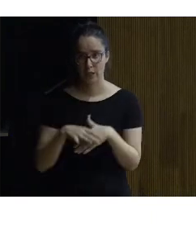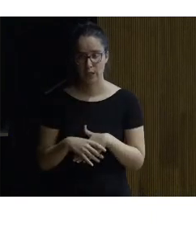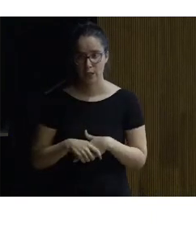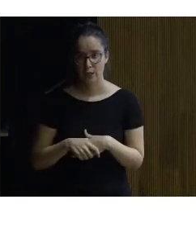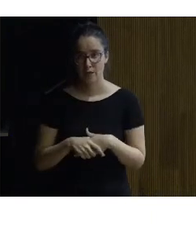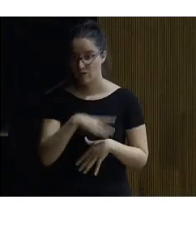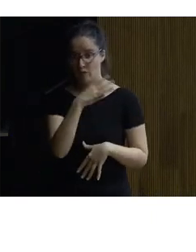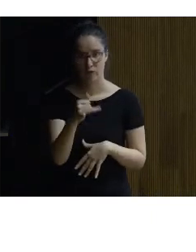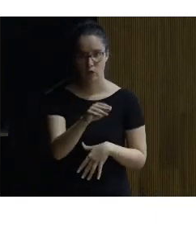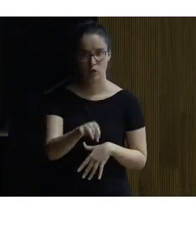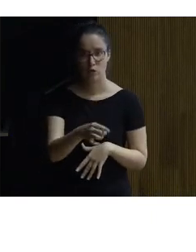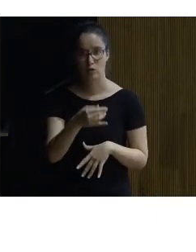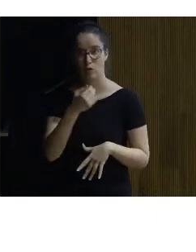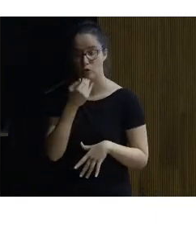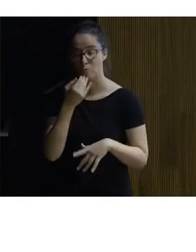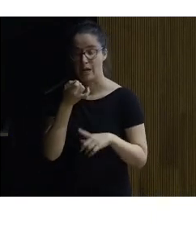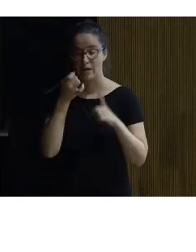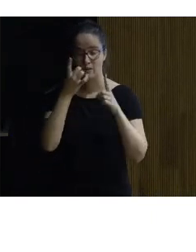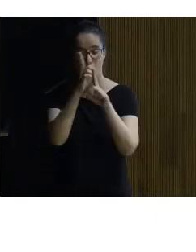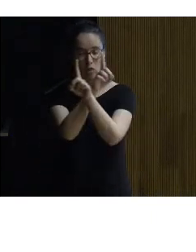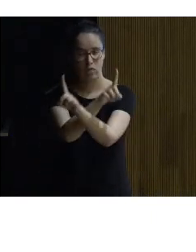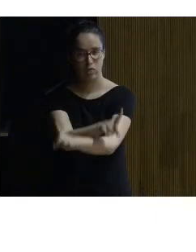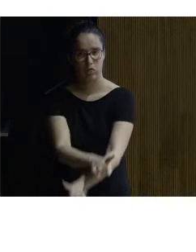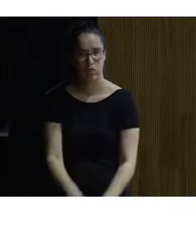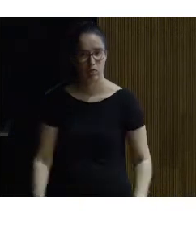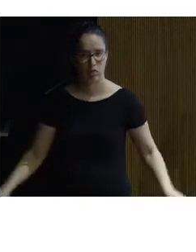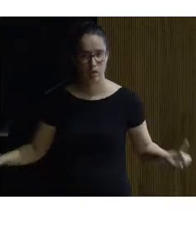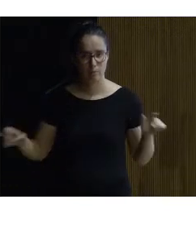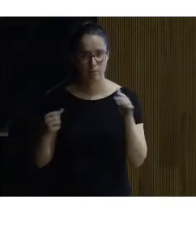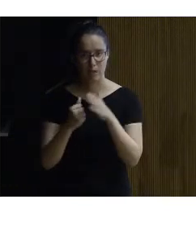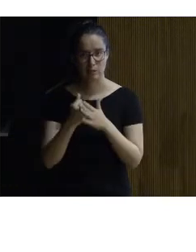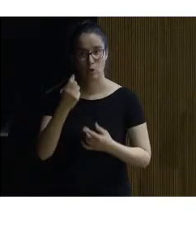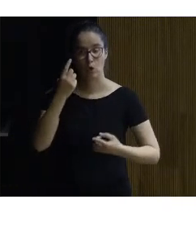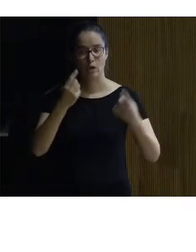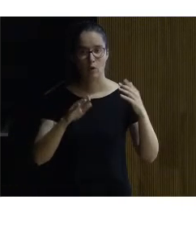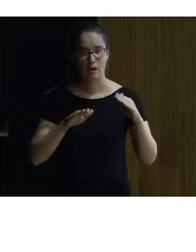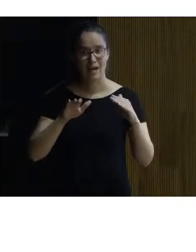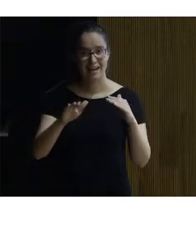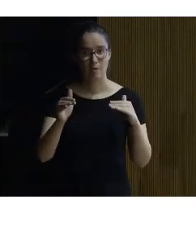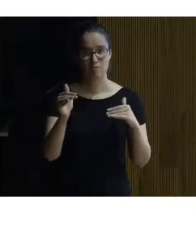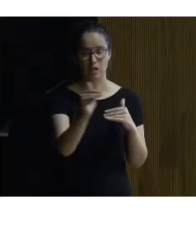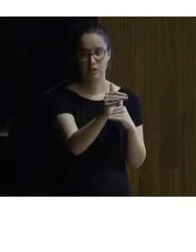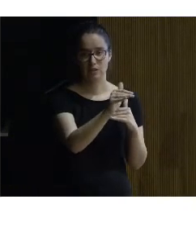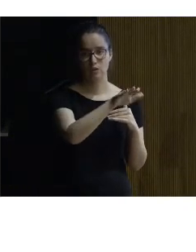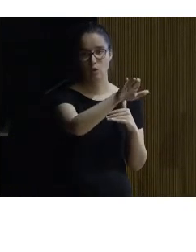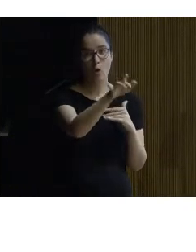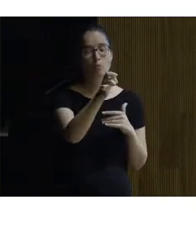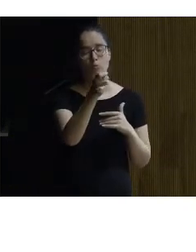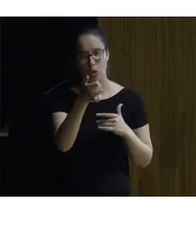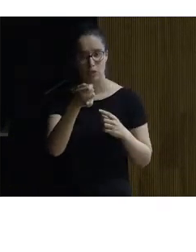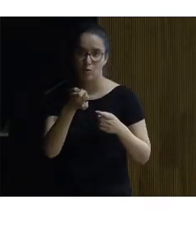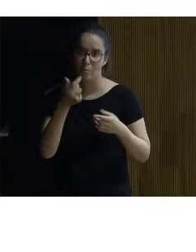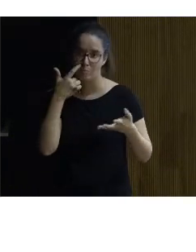con esa vocación de pasar lo más desapercibido posible o con algunas otras rampas que exigen una intervención un poquito mayor